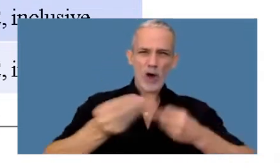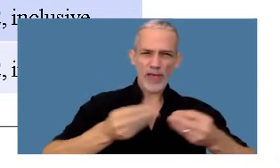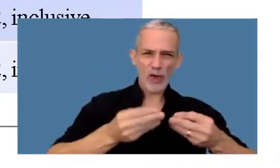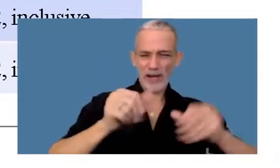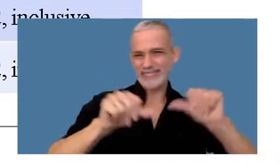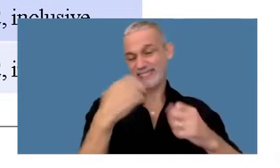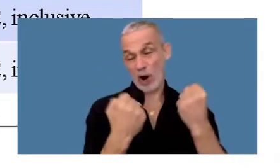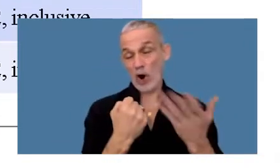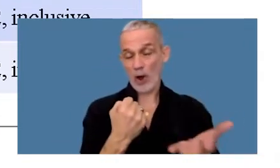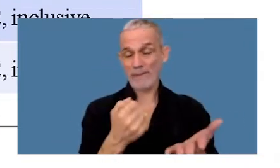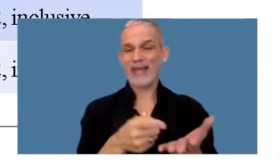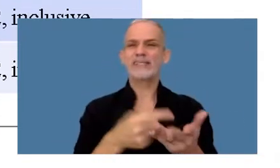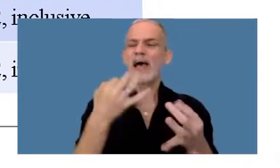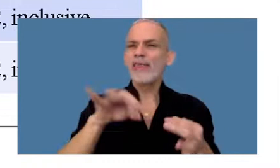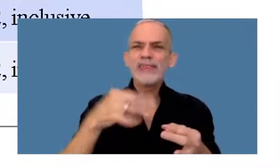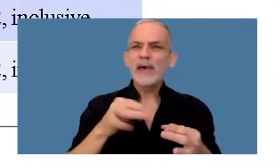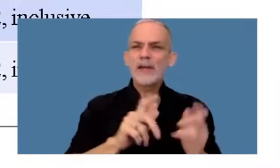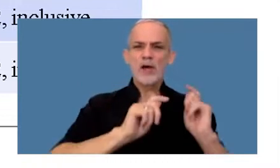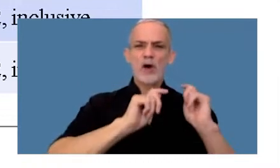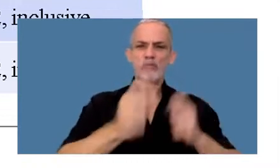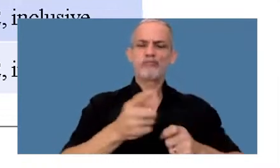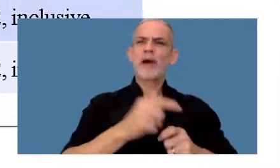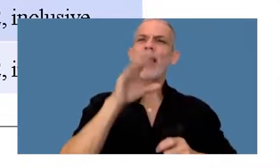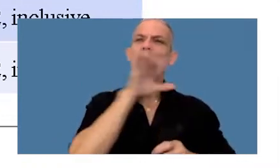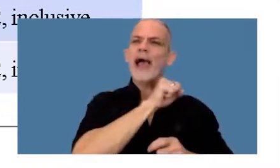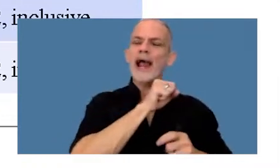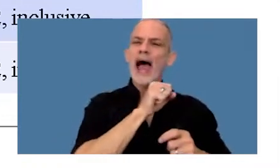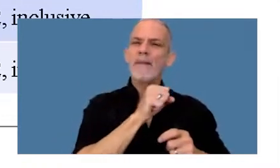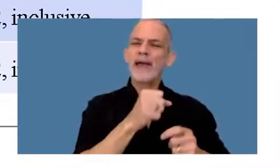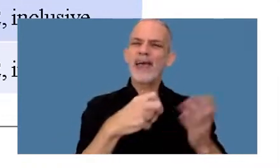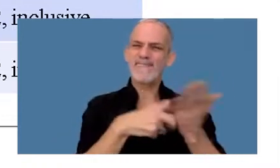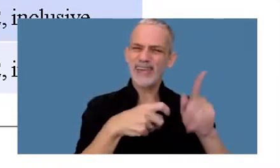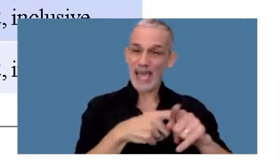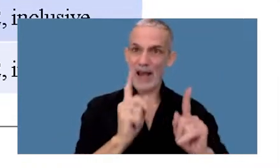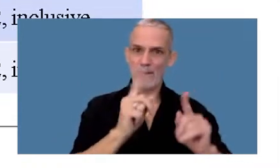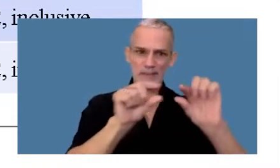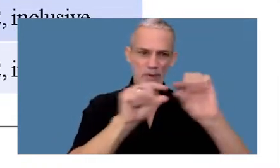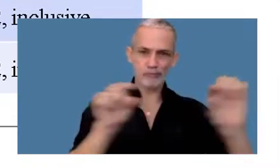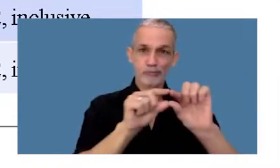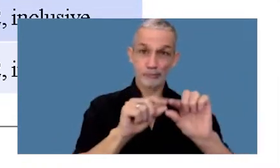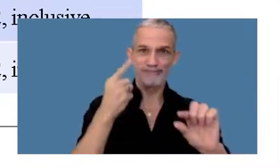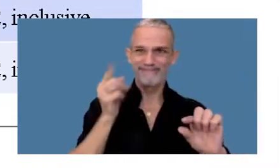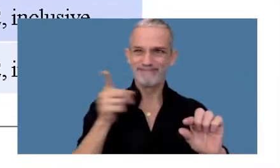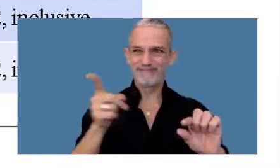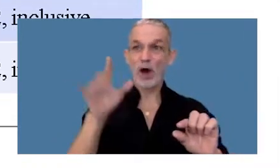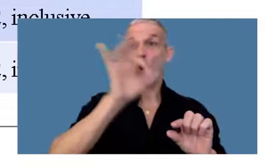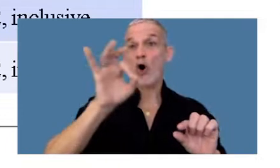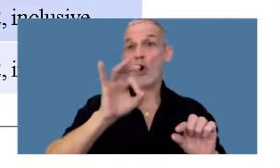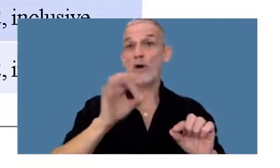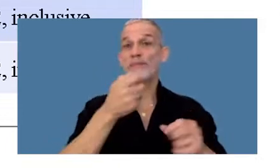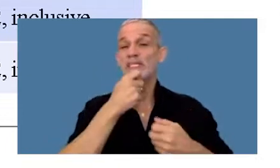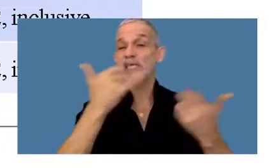económicas que tuvieran delegada la clave fiscal, tal como lo dejó plasmado en la diapositiva, o que